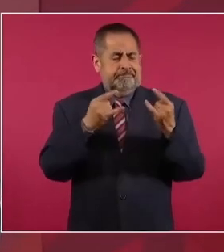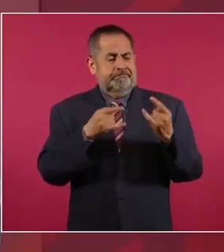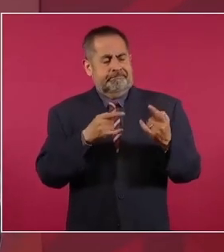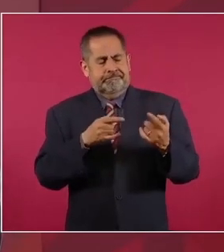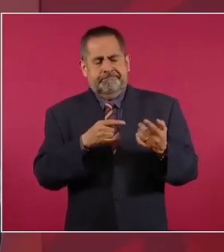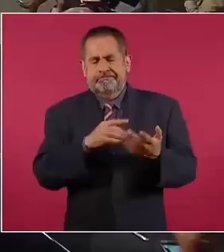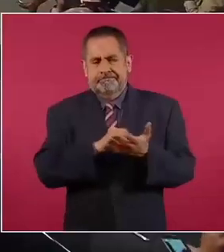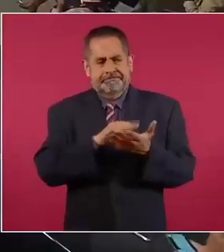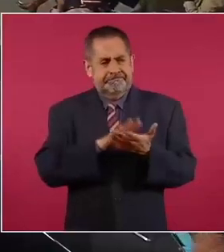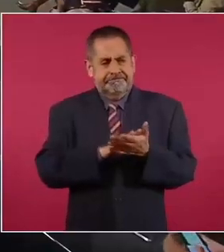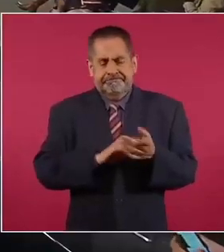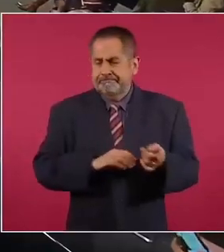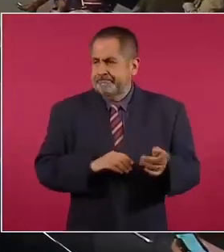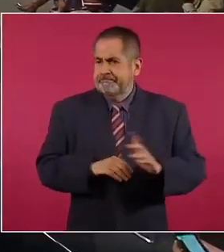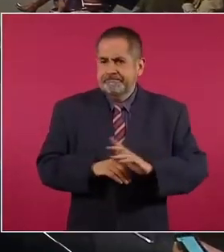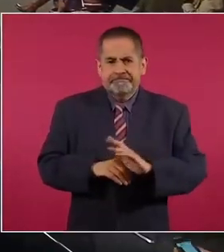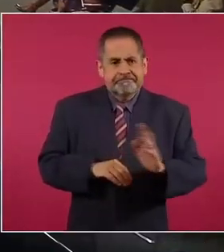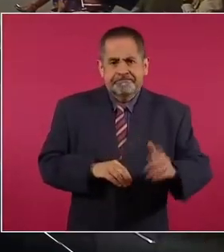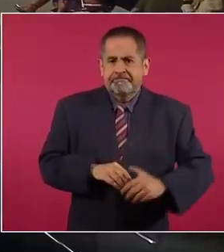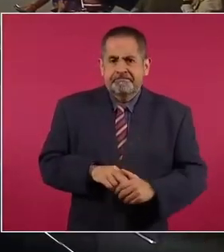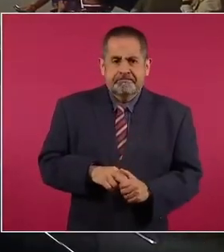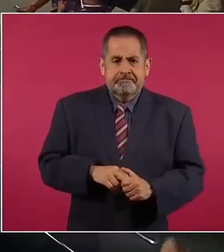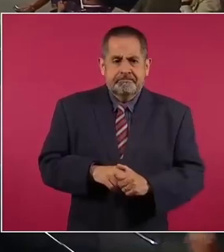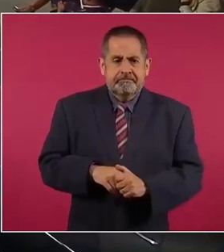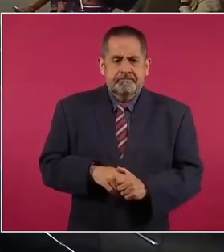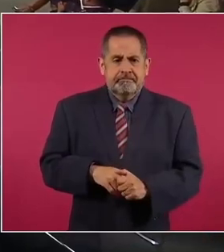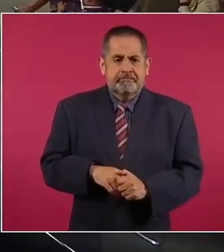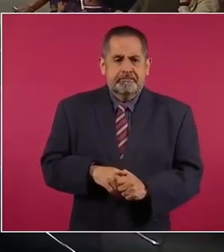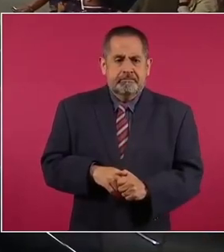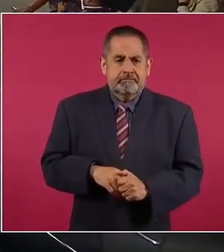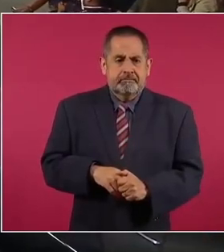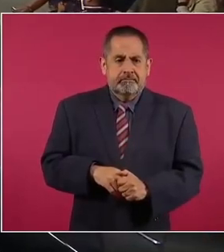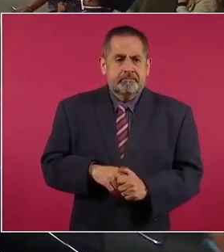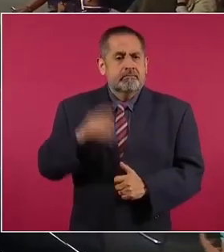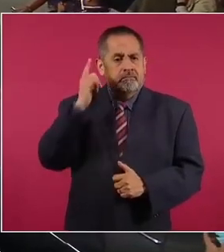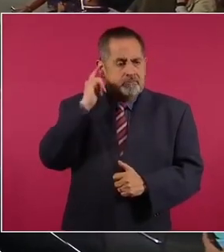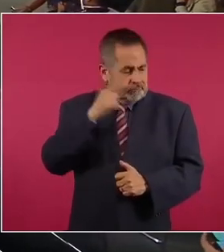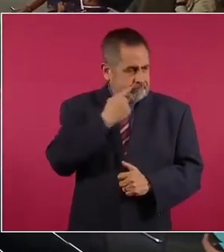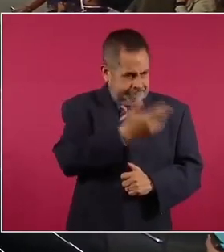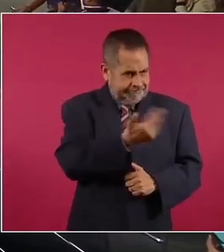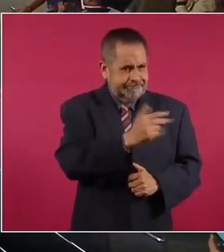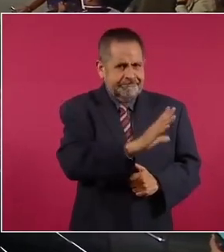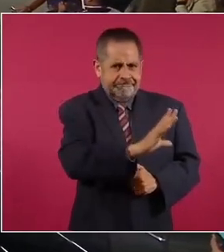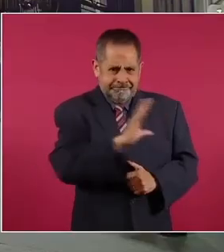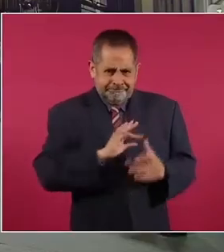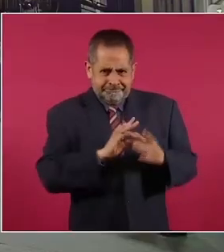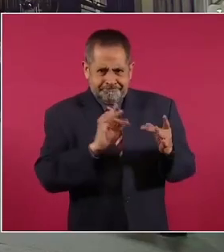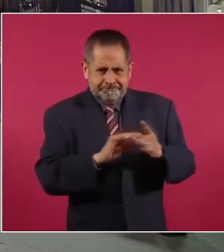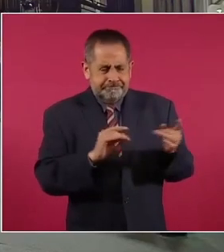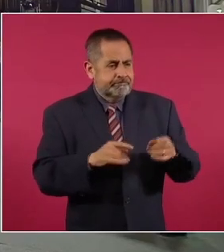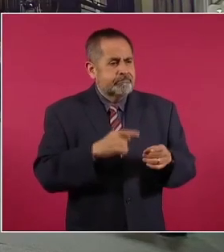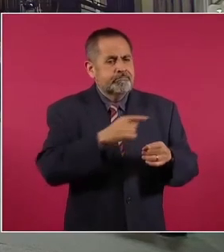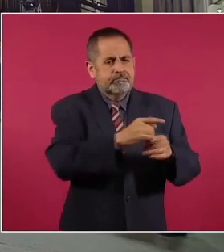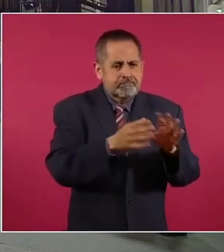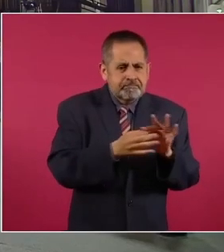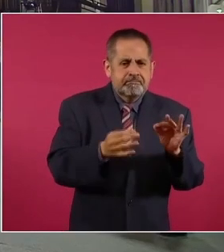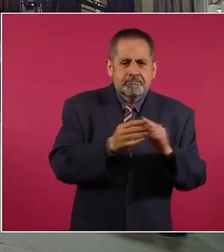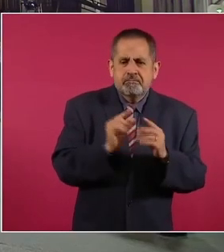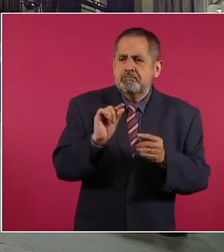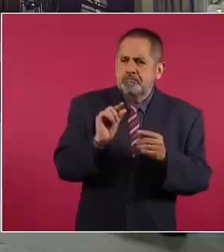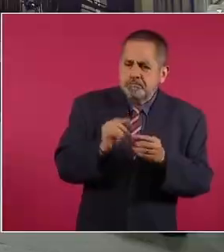ojalá y no las cuente, o que la vaya campechaneando.